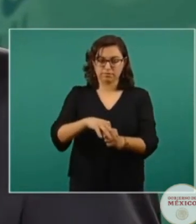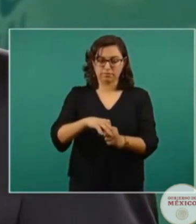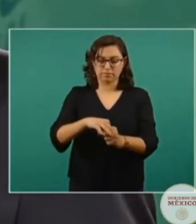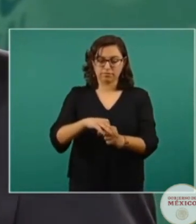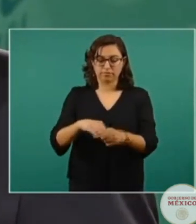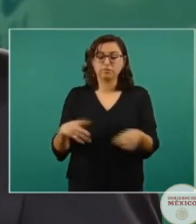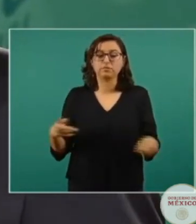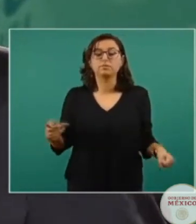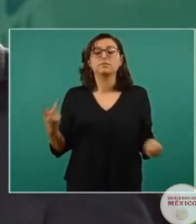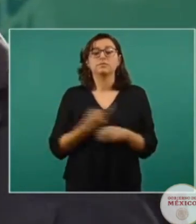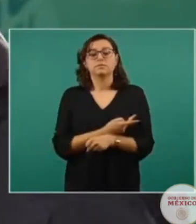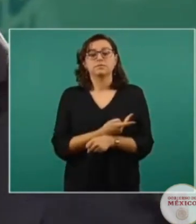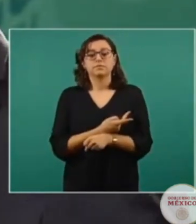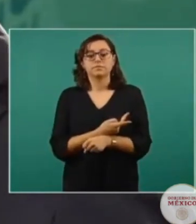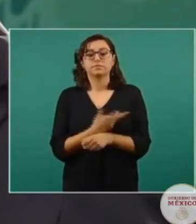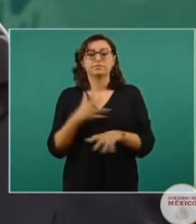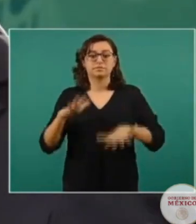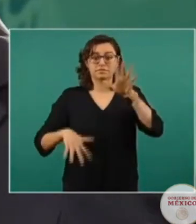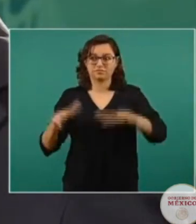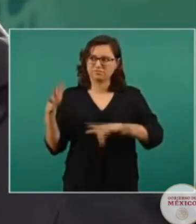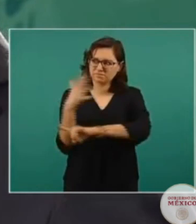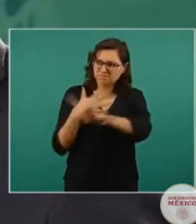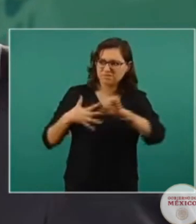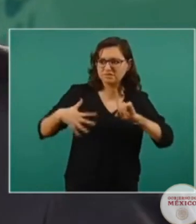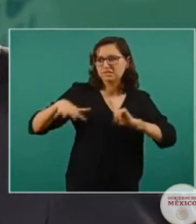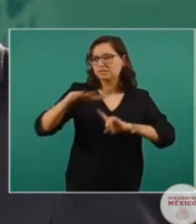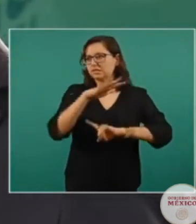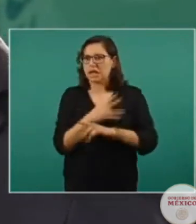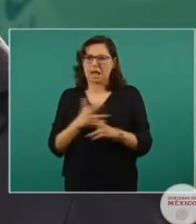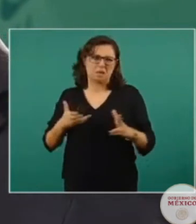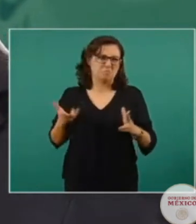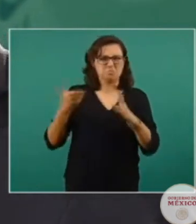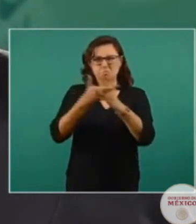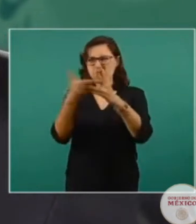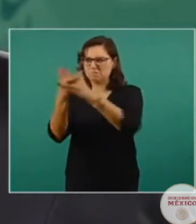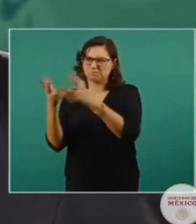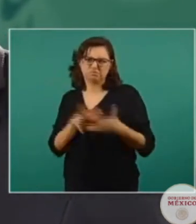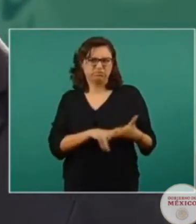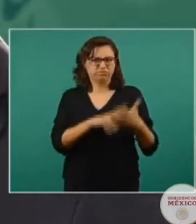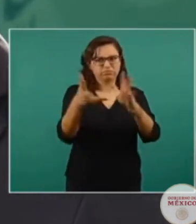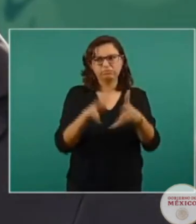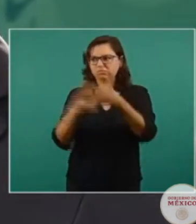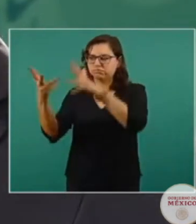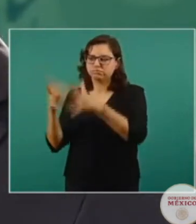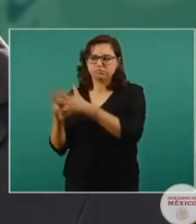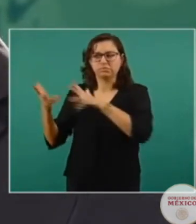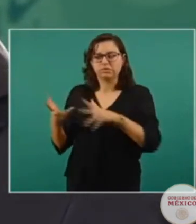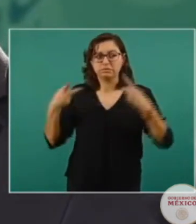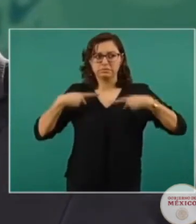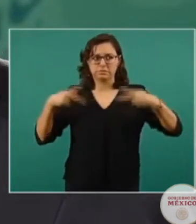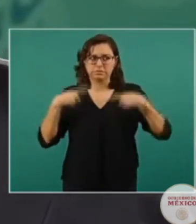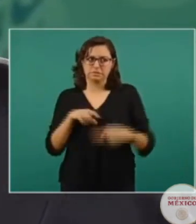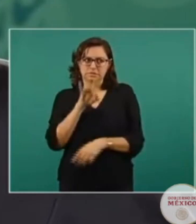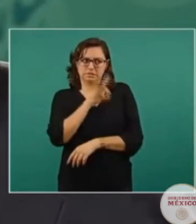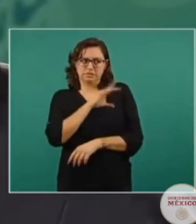generan estos ambientes para que la gente tenga miedo y